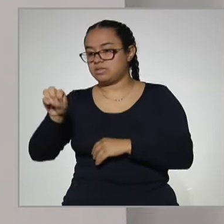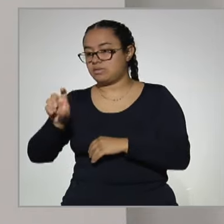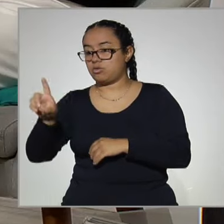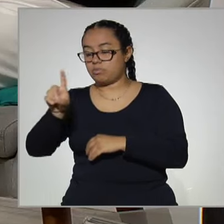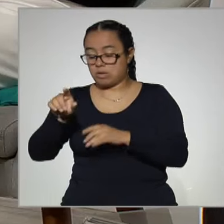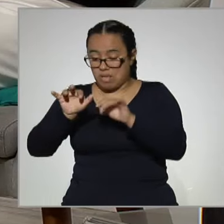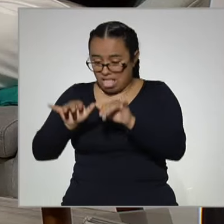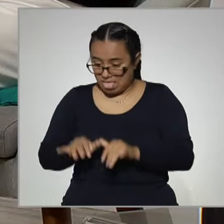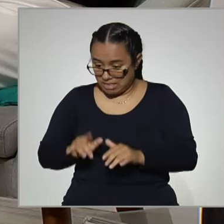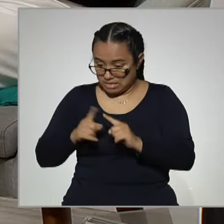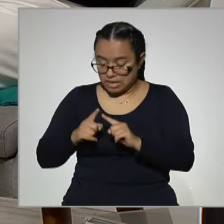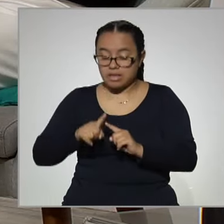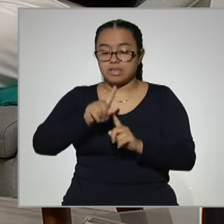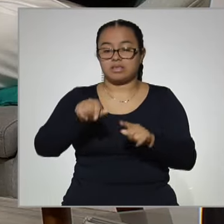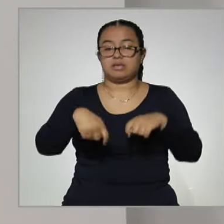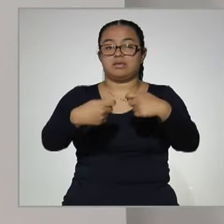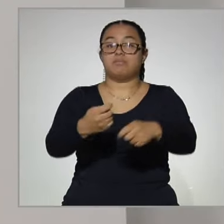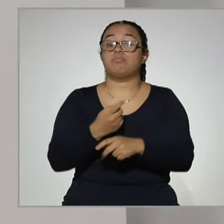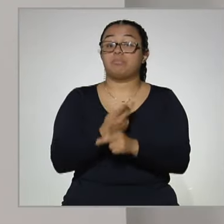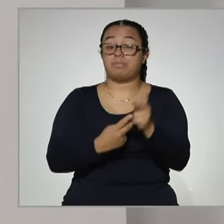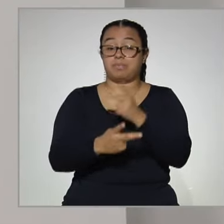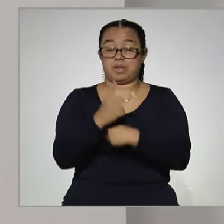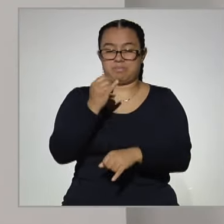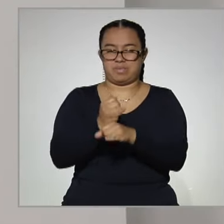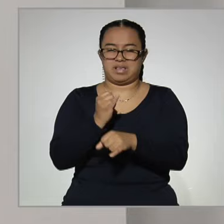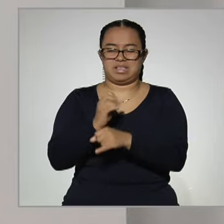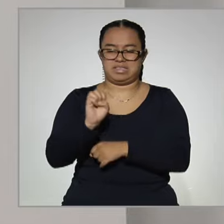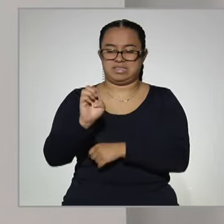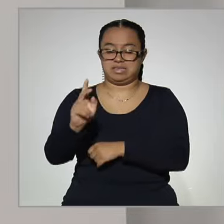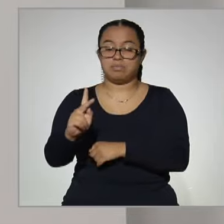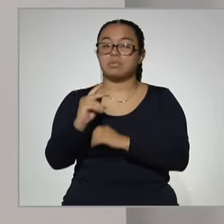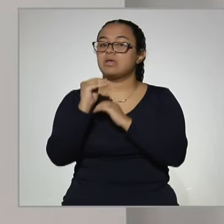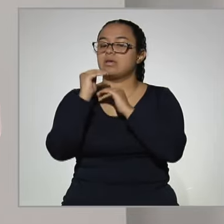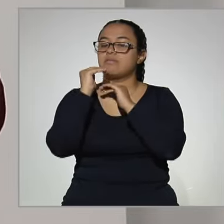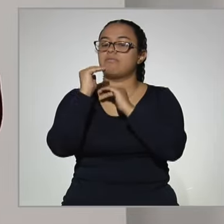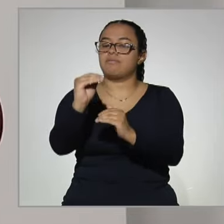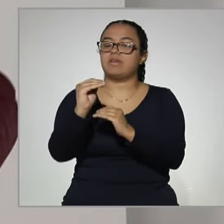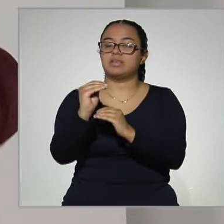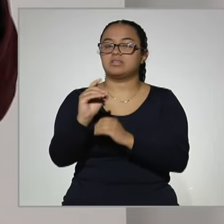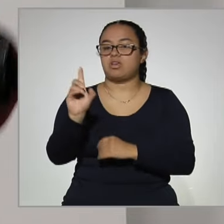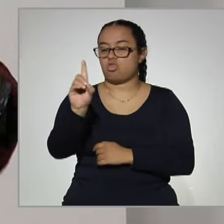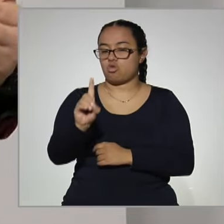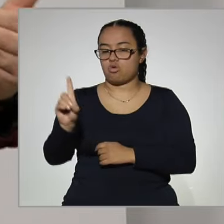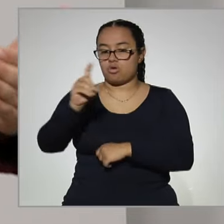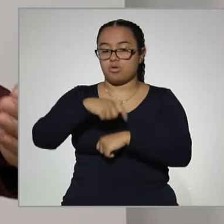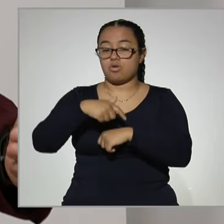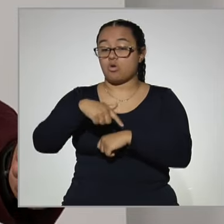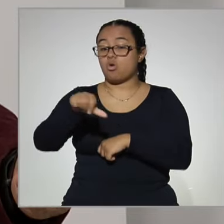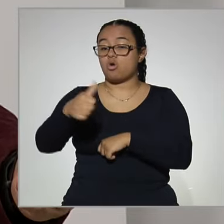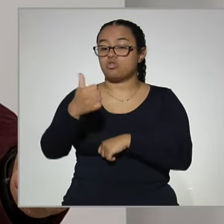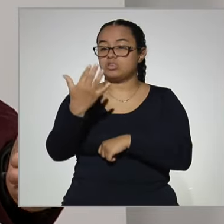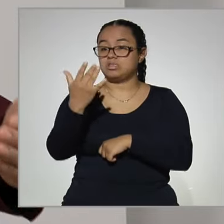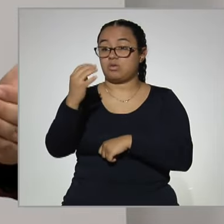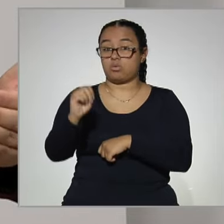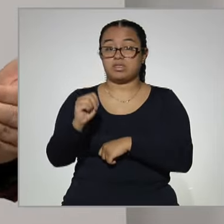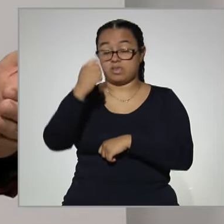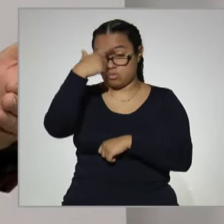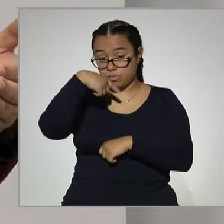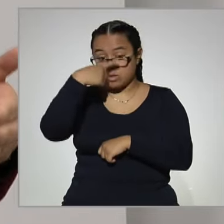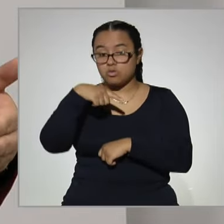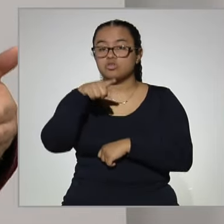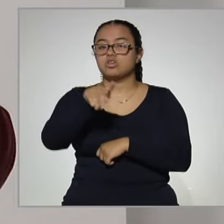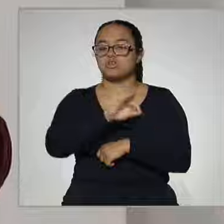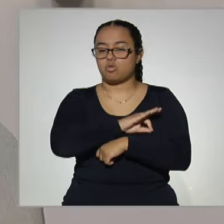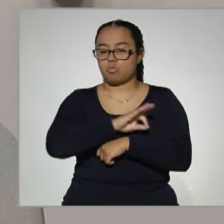entregarlas. Por ejemplo, en el caso de prepa en línea CEP, tenemos como fecha límite el domingo a las 11.59 de la noche para que